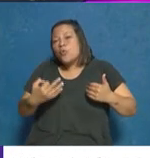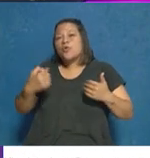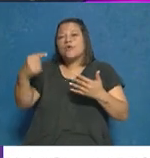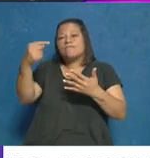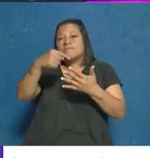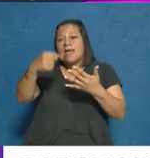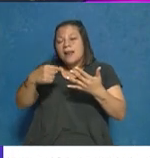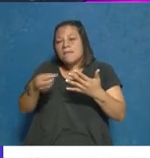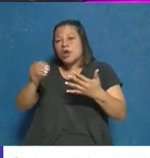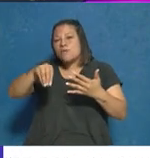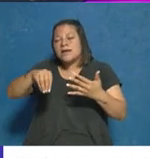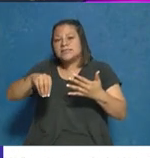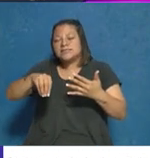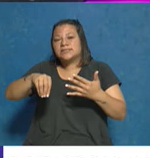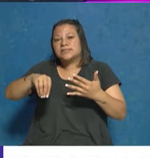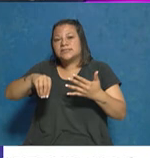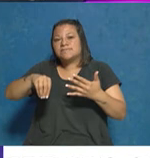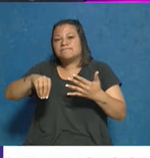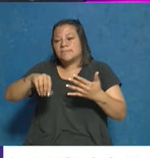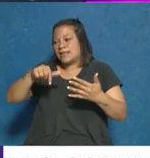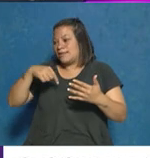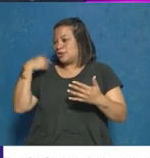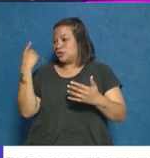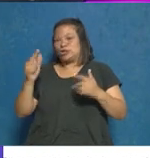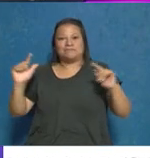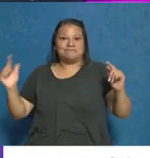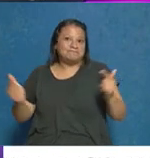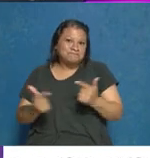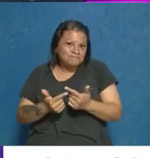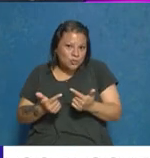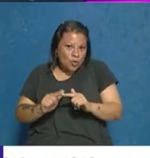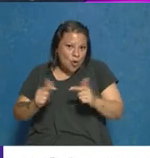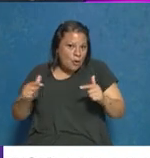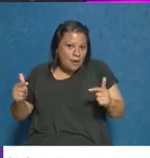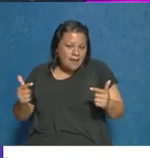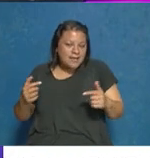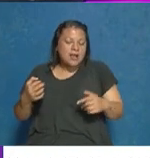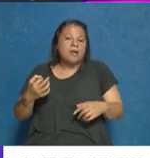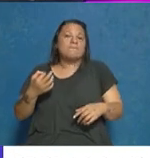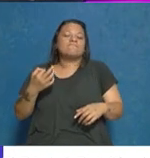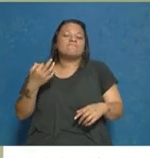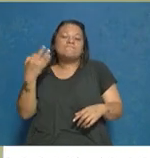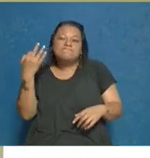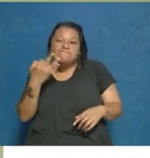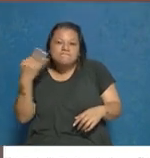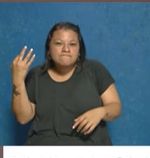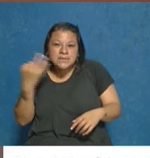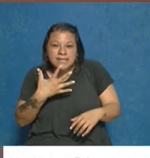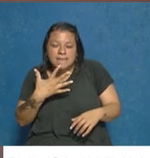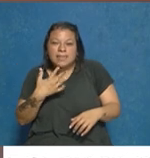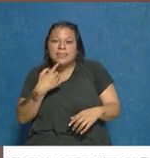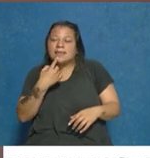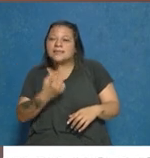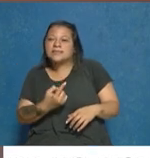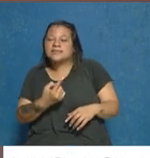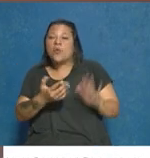reiteramos, algo que decíamos recién, que no tenemos nosotros en este momento. Lo que puntualmente ha trascendido es un